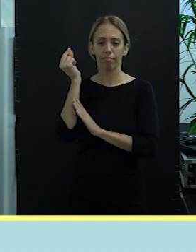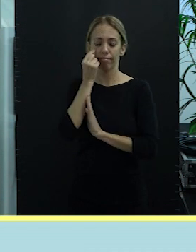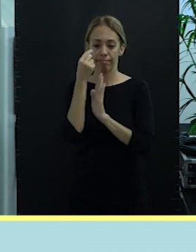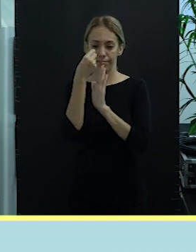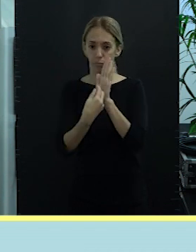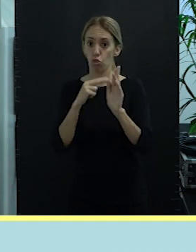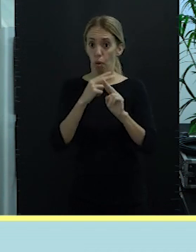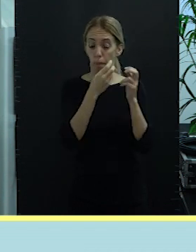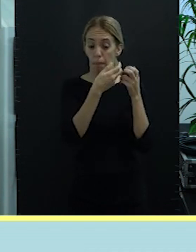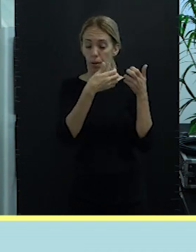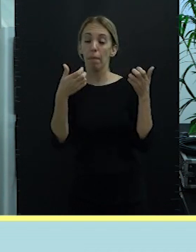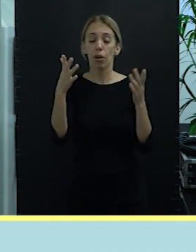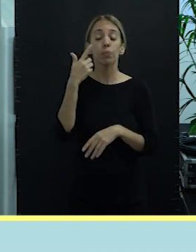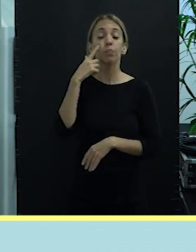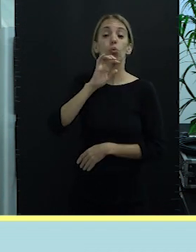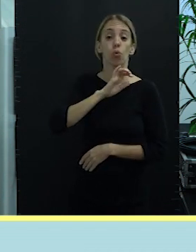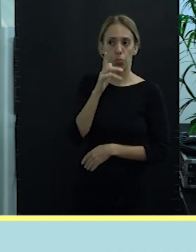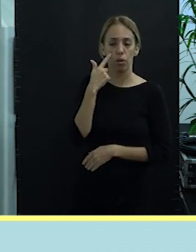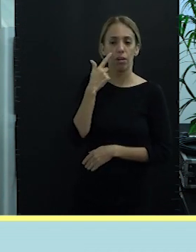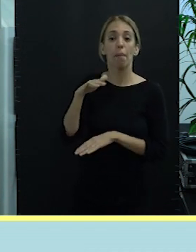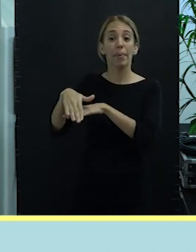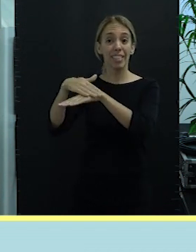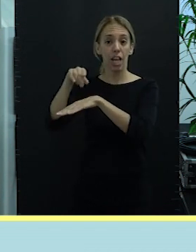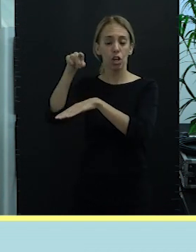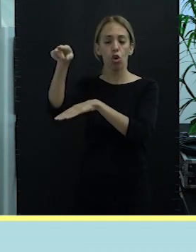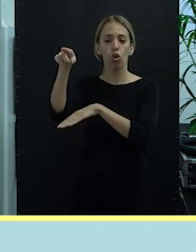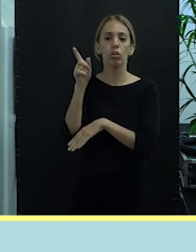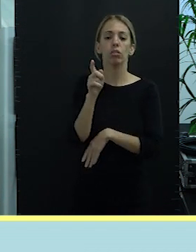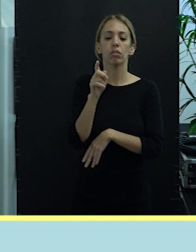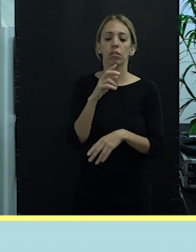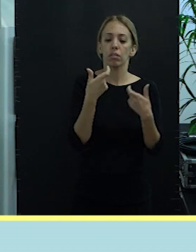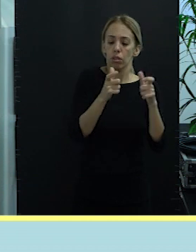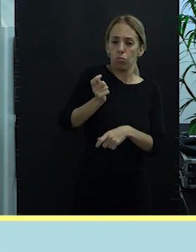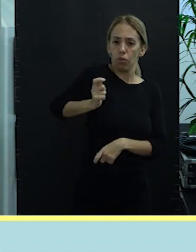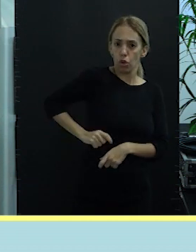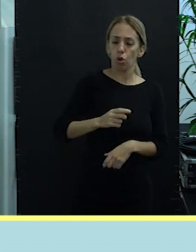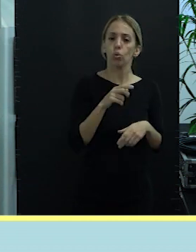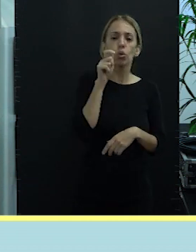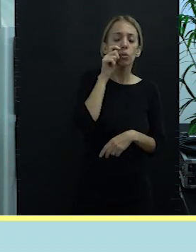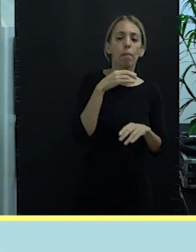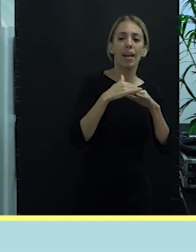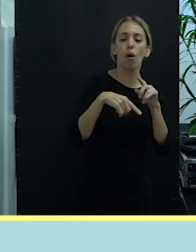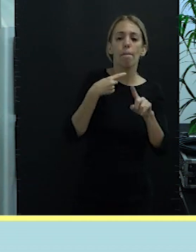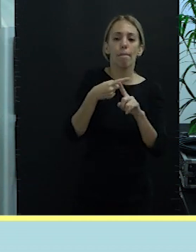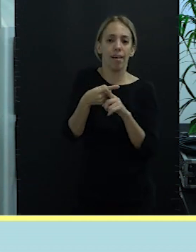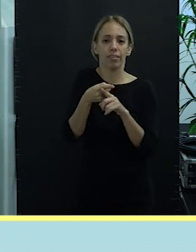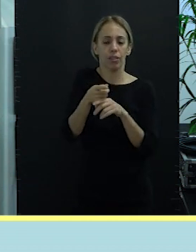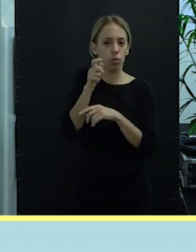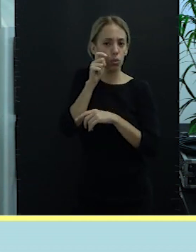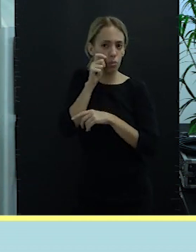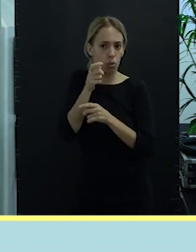que curioso. El Ministerio no solo tenía identificada turismo marinero y pescaturismo, sino micoturismo,